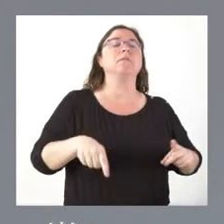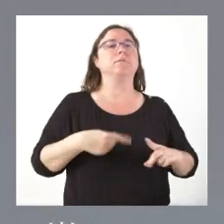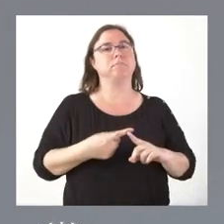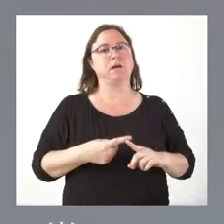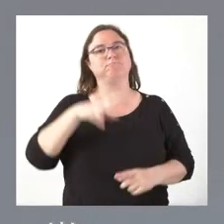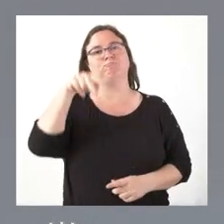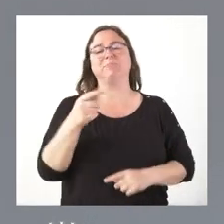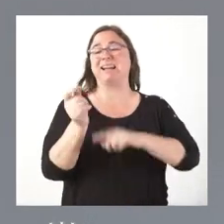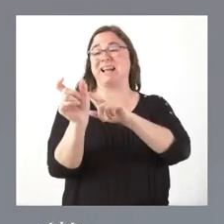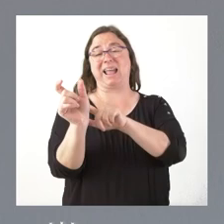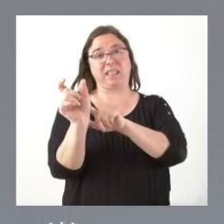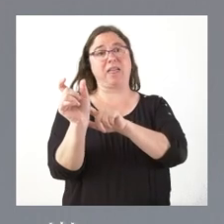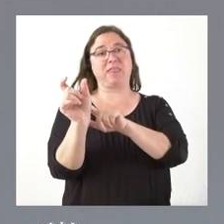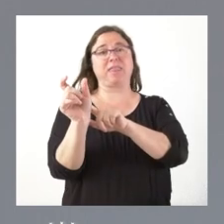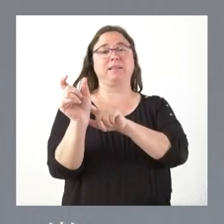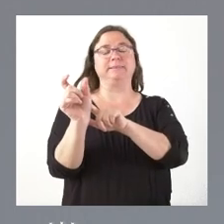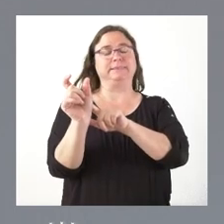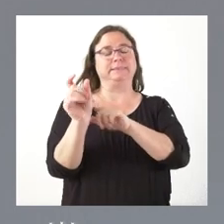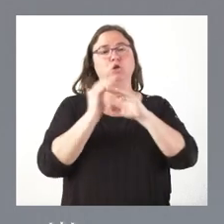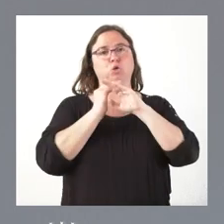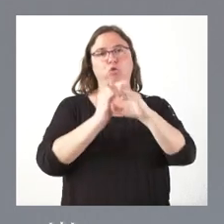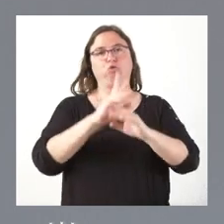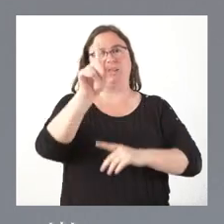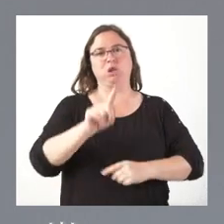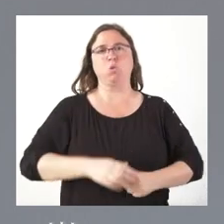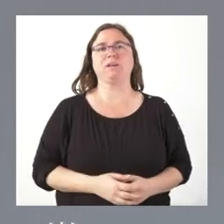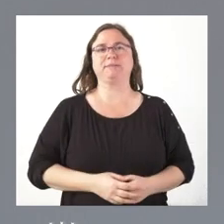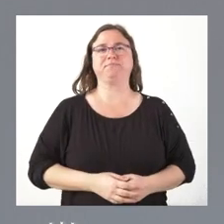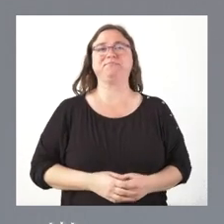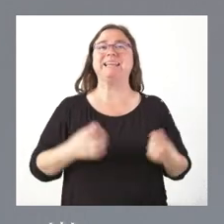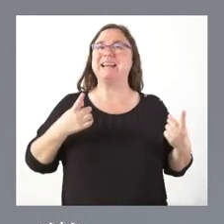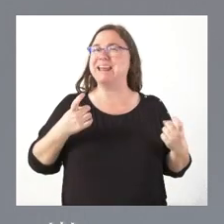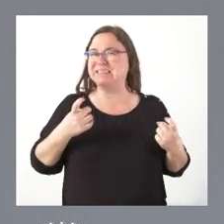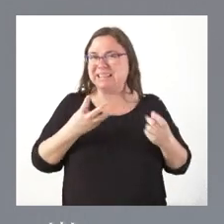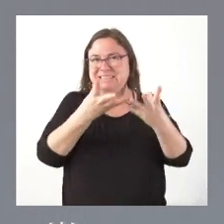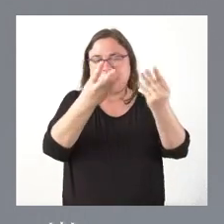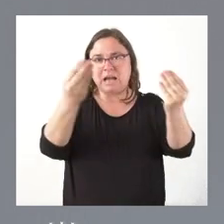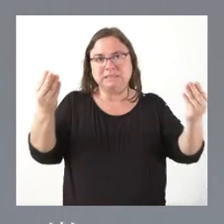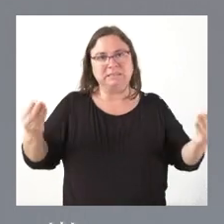insuficiente. Es decir, las necesidades son inmensas.